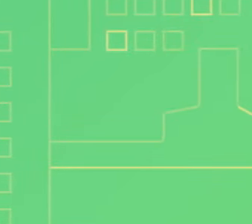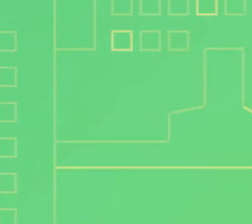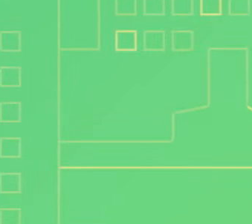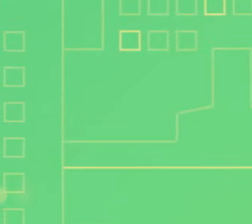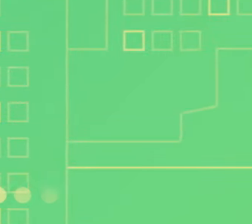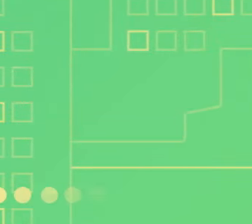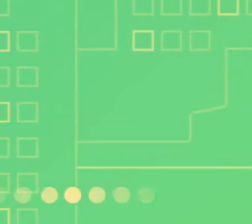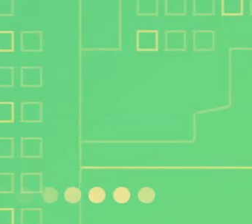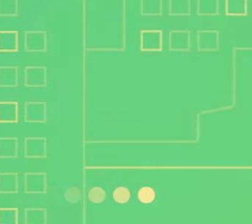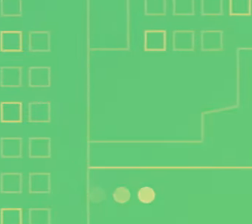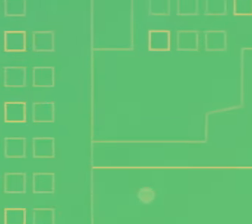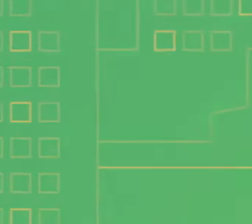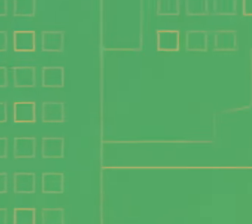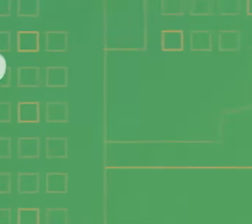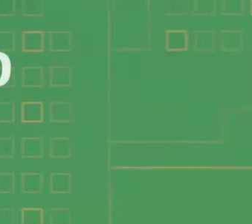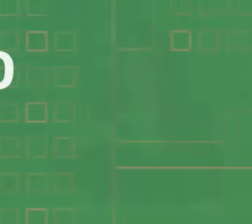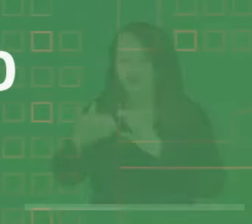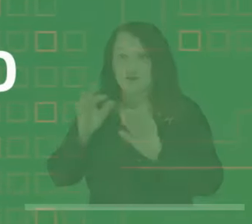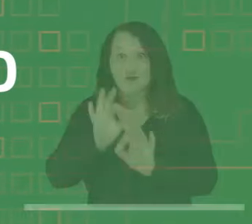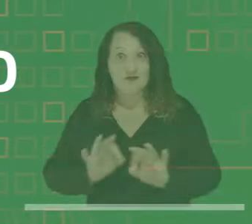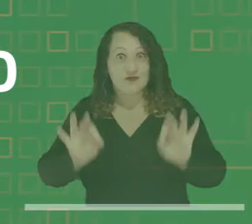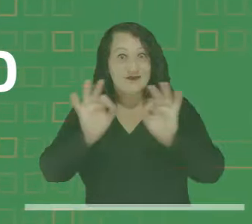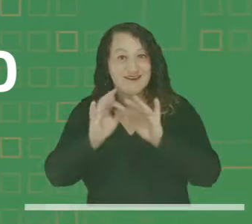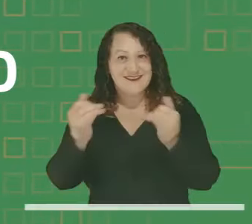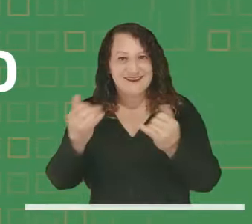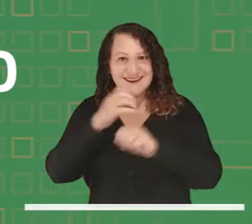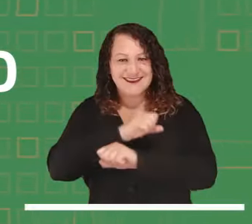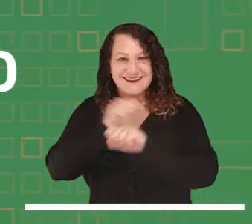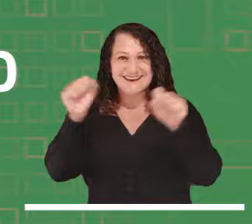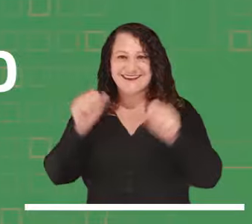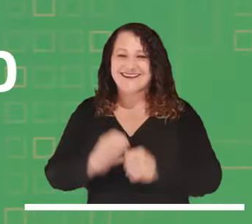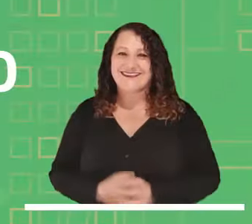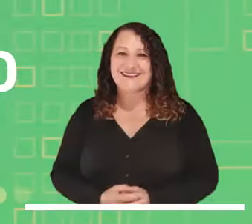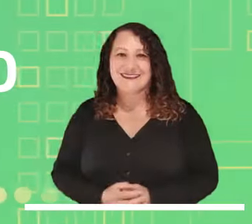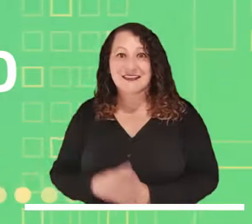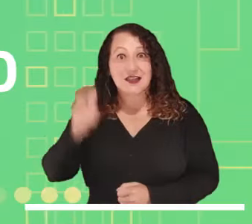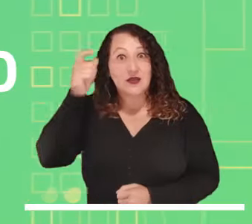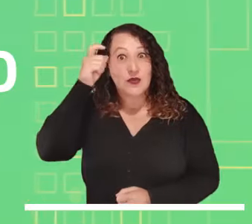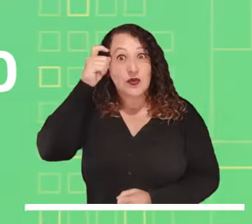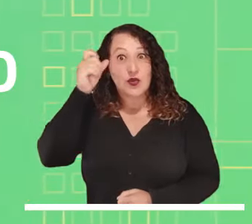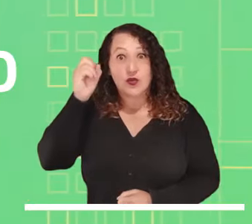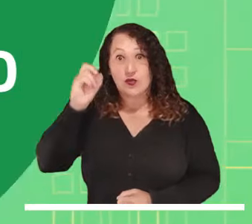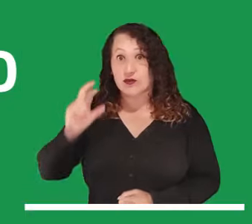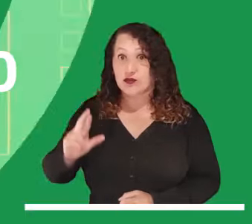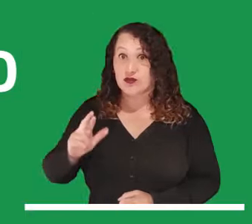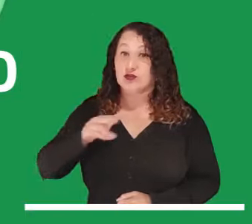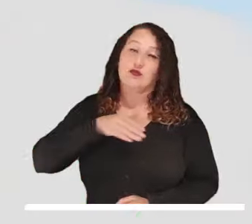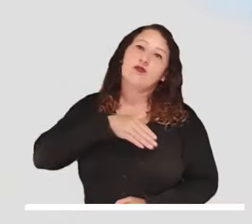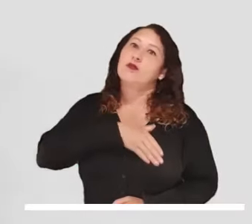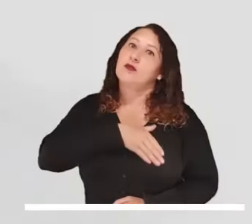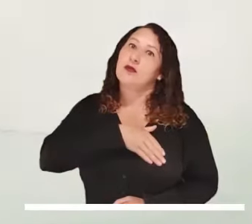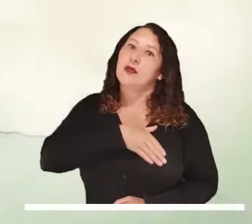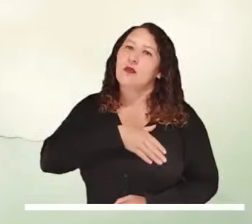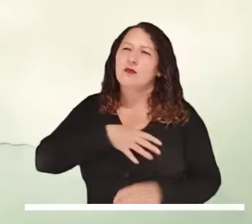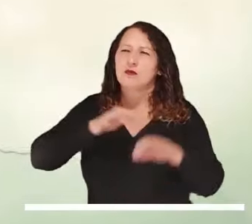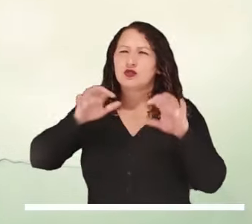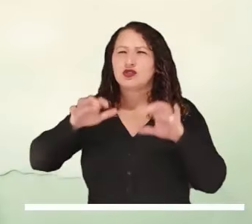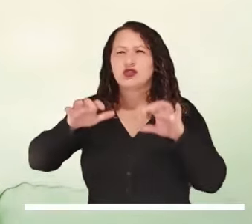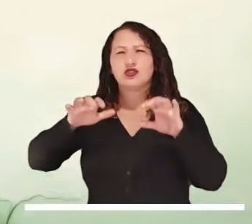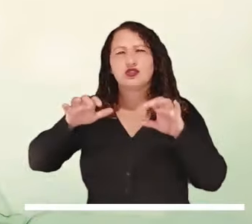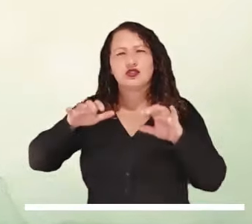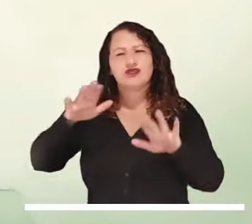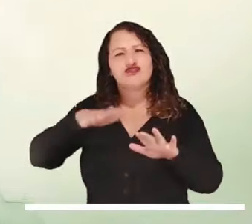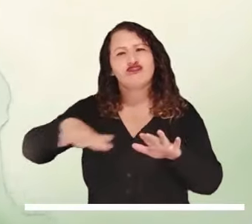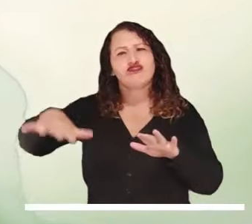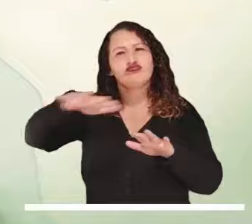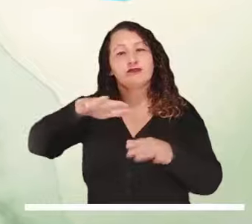Buenos días y bienvenidos a conocer la información meteorológica más relevante de la mañana. En el